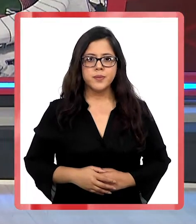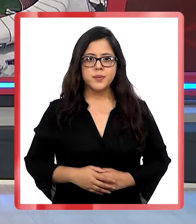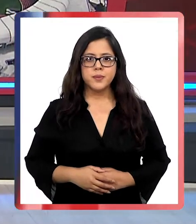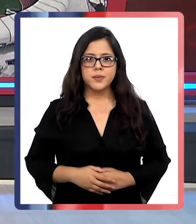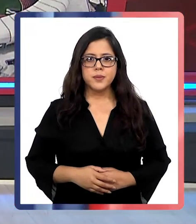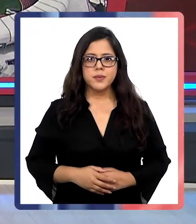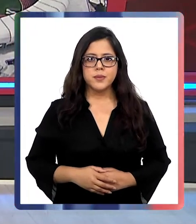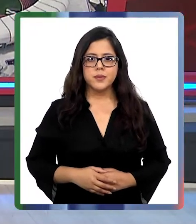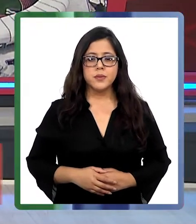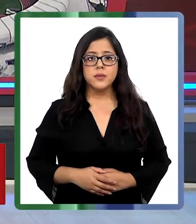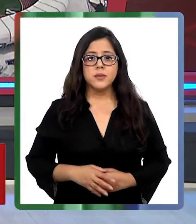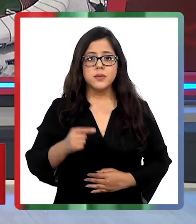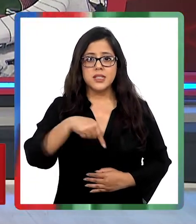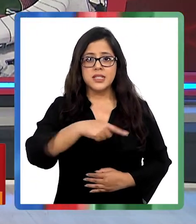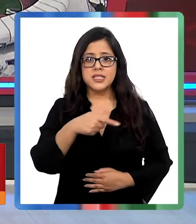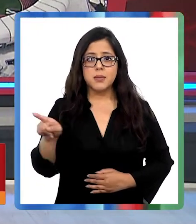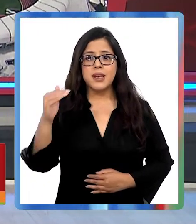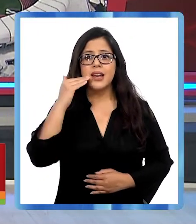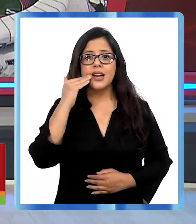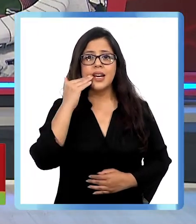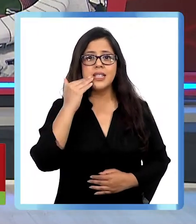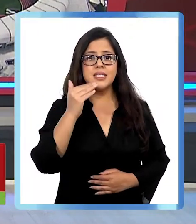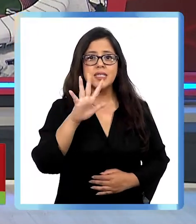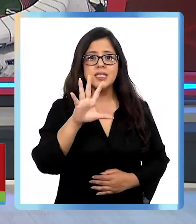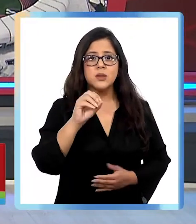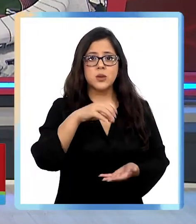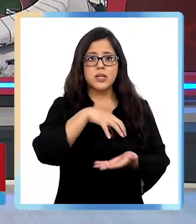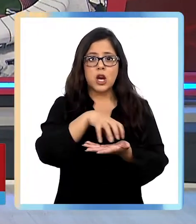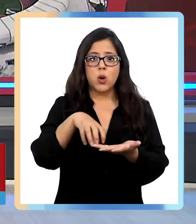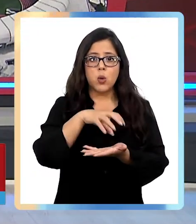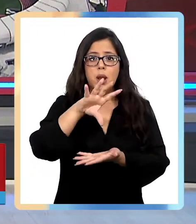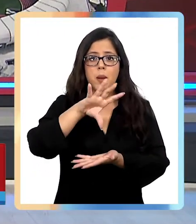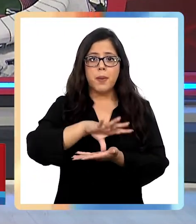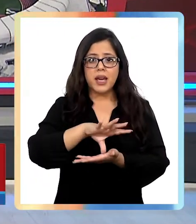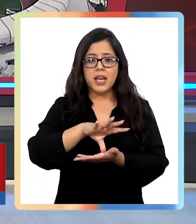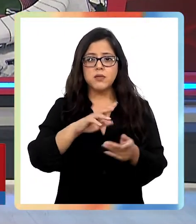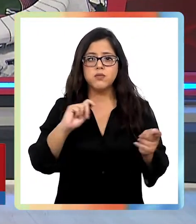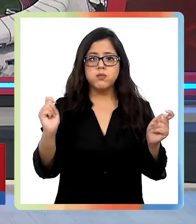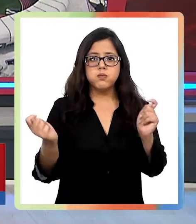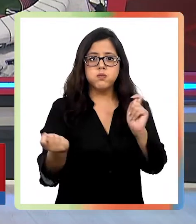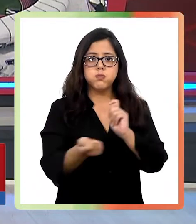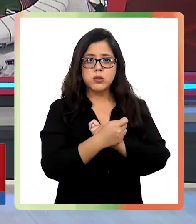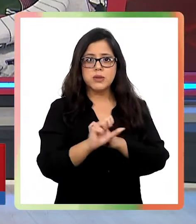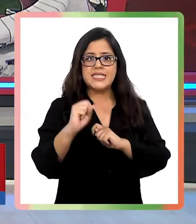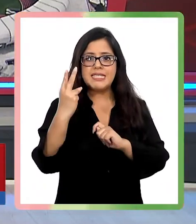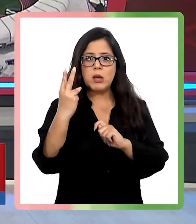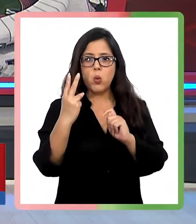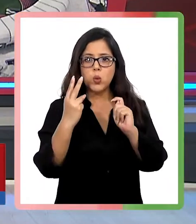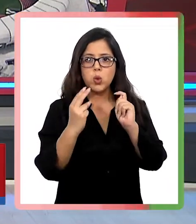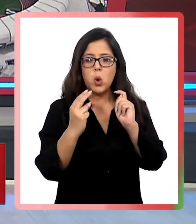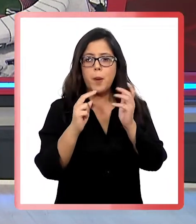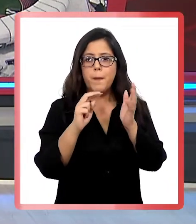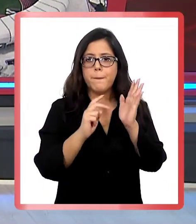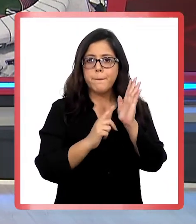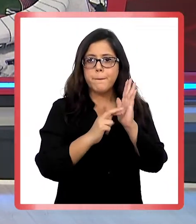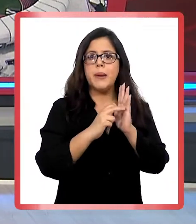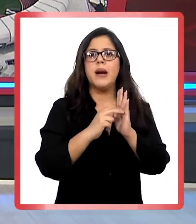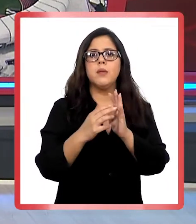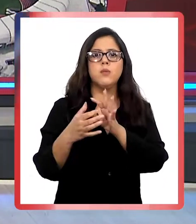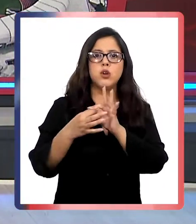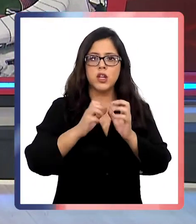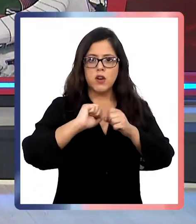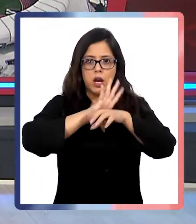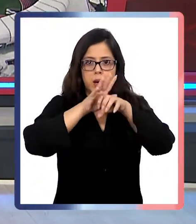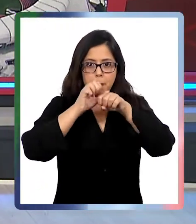Solo en esta última semana casi 50 comunas de todo el país retrocedieron a transición por el fuerte aumento de enfermos COVID.